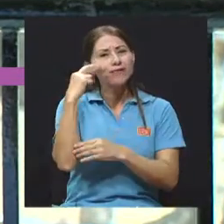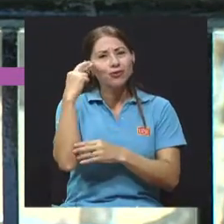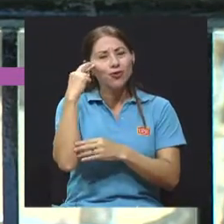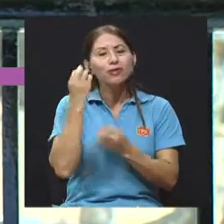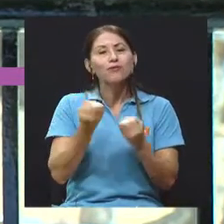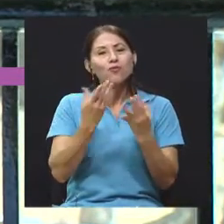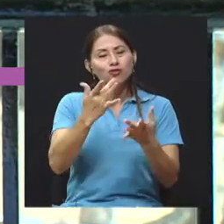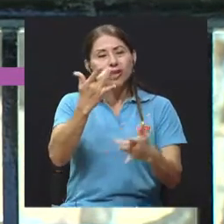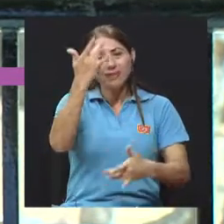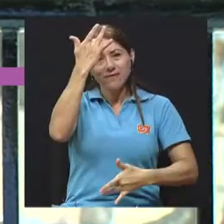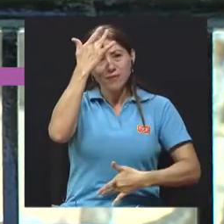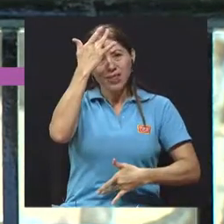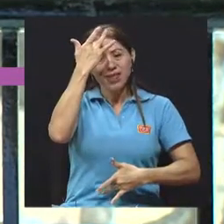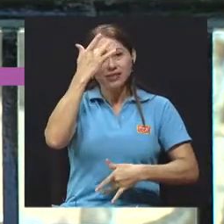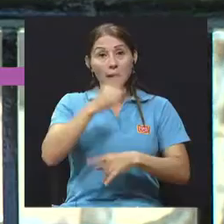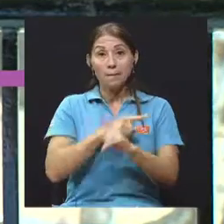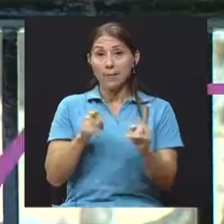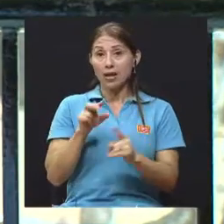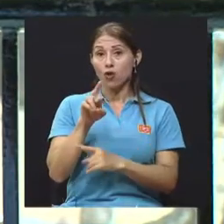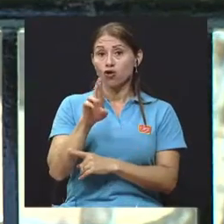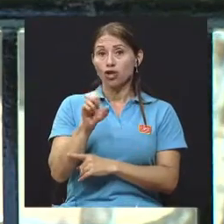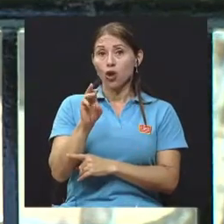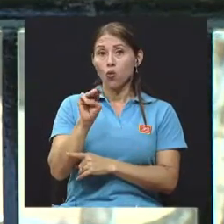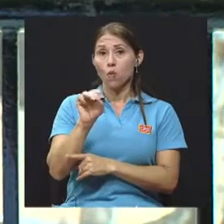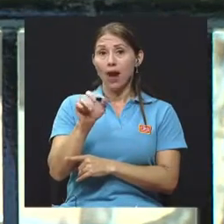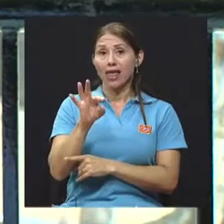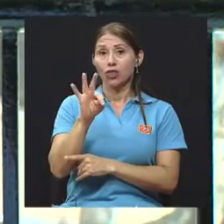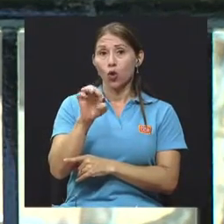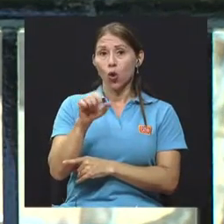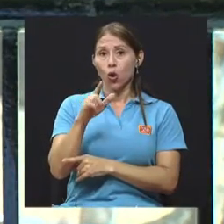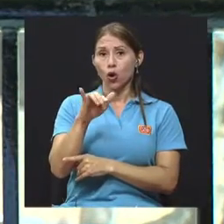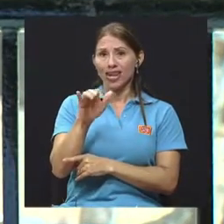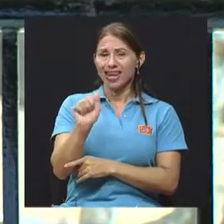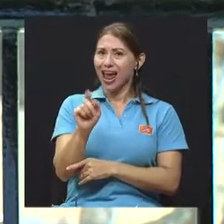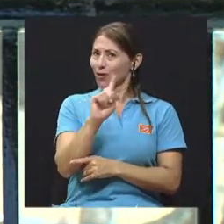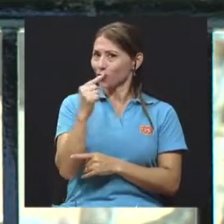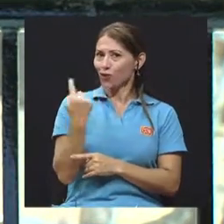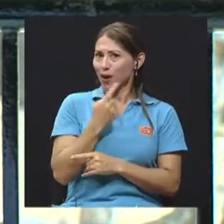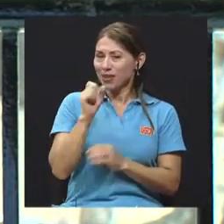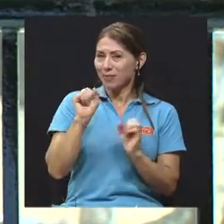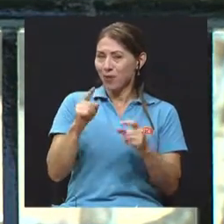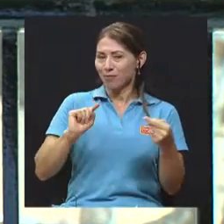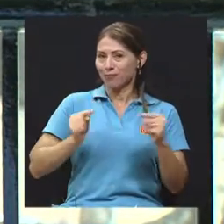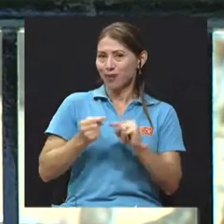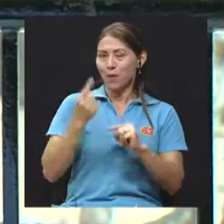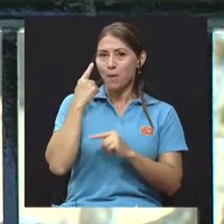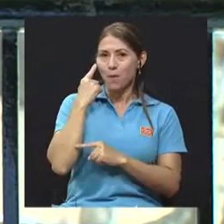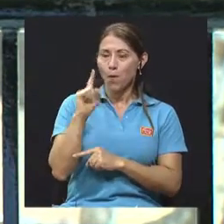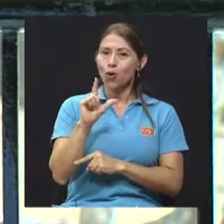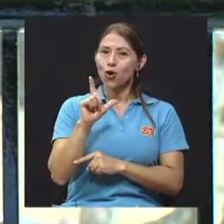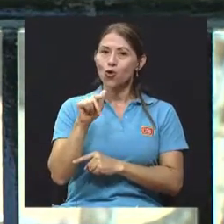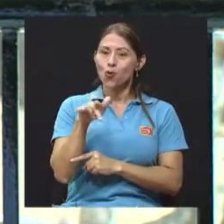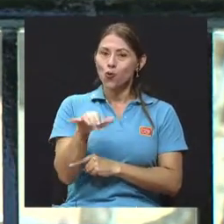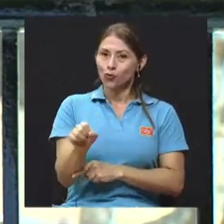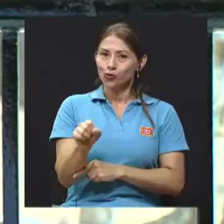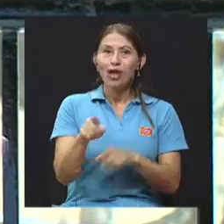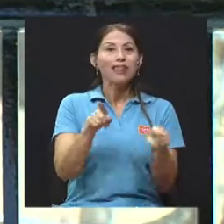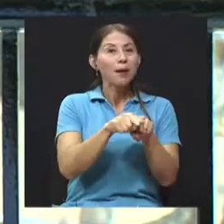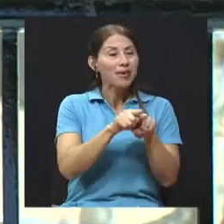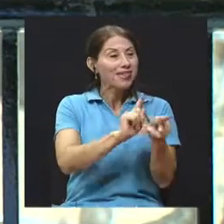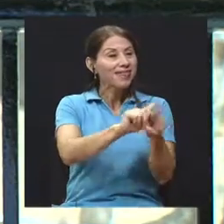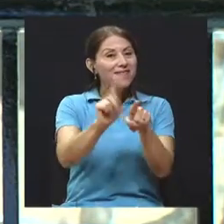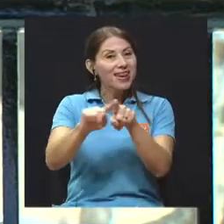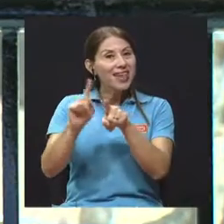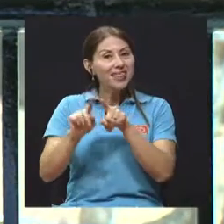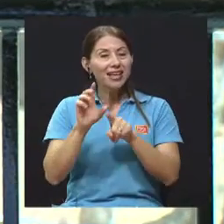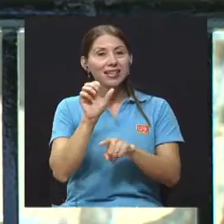dentro de lo que se ve en reumatología, no solo el lupus puede producir dolor articular, artritis reumatoide y otra serie de enfermedades, otra serie de